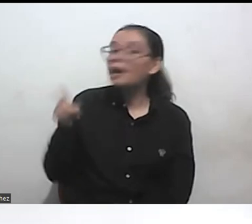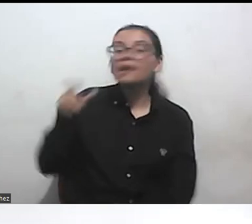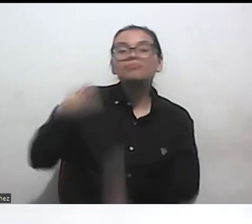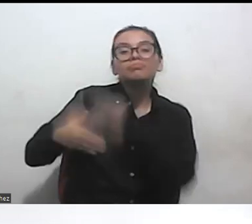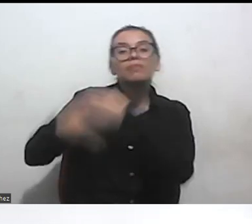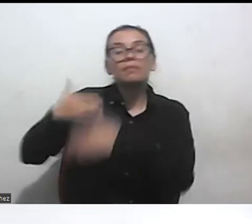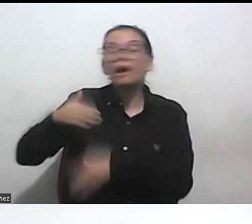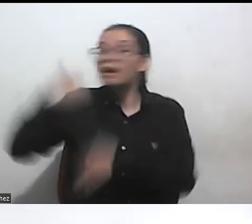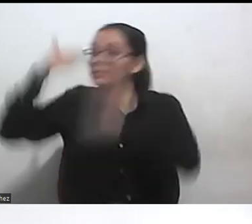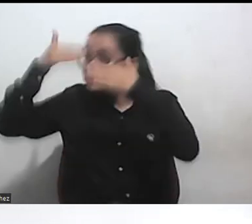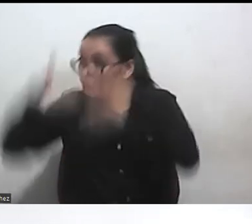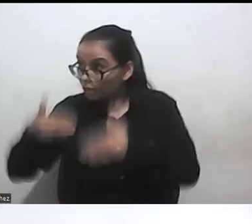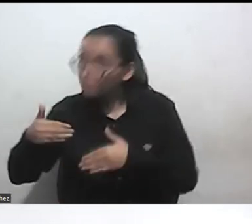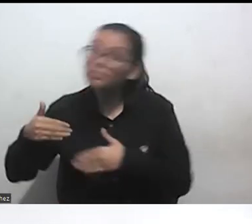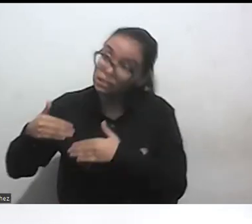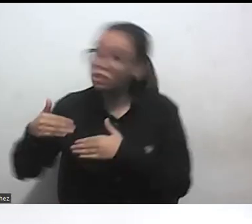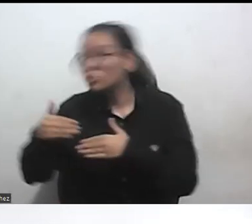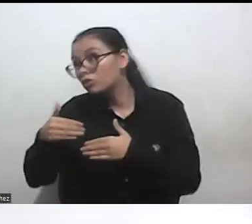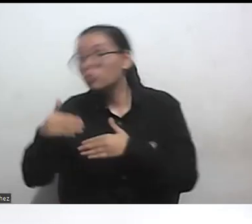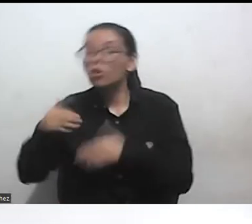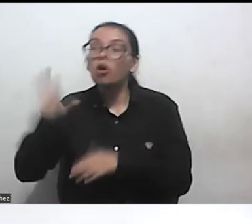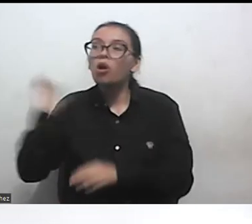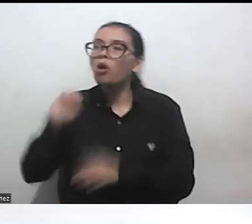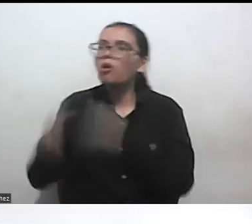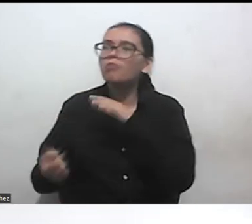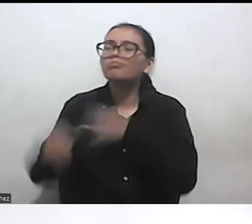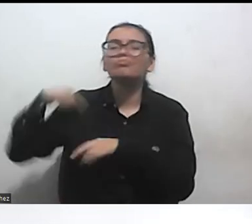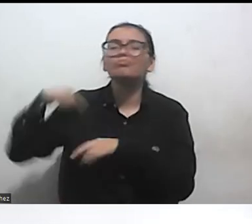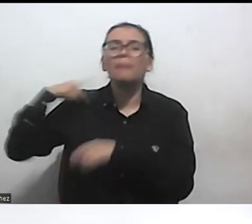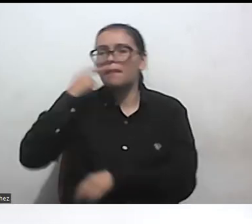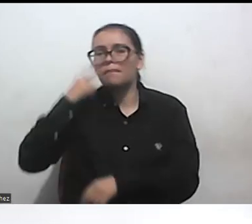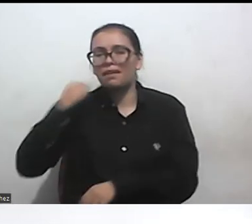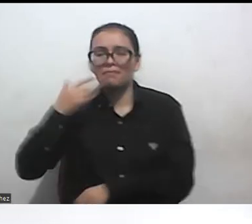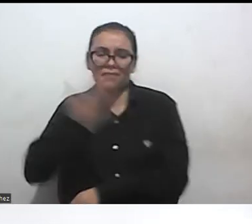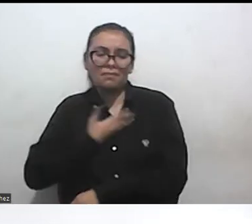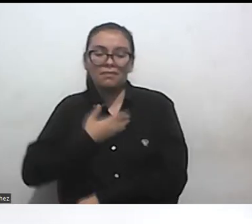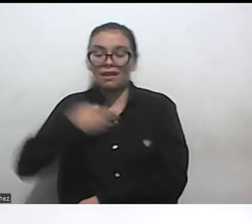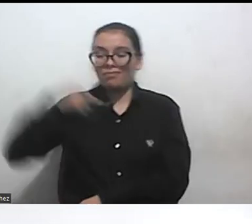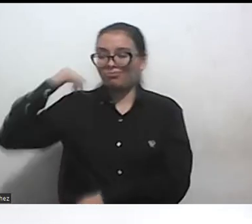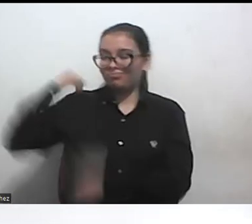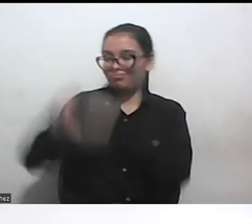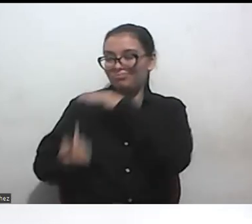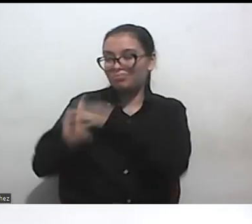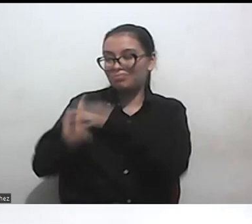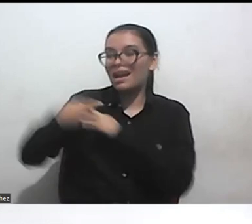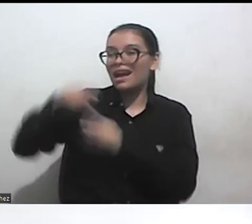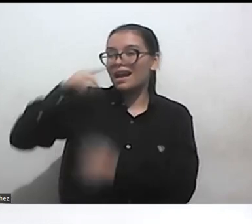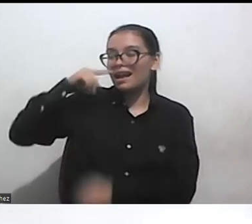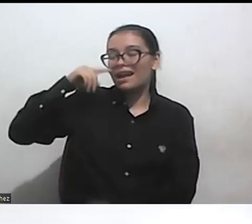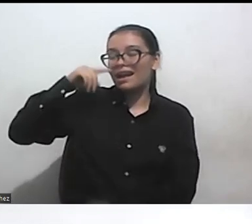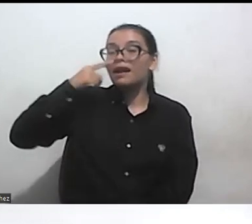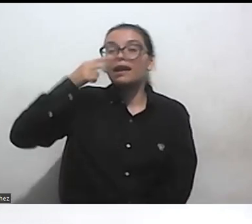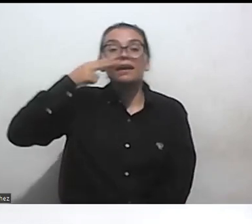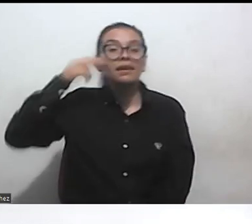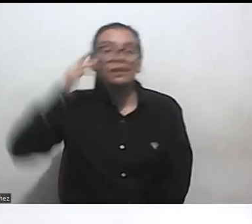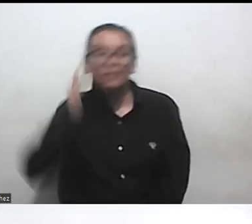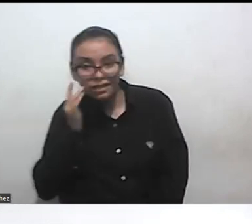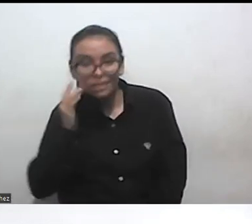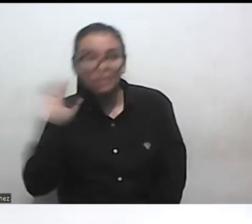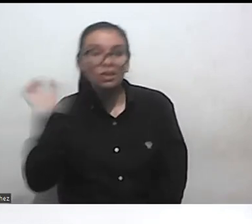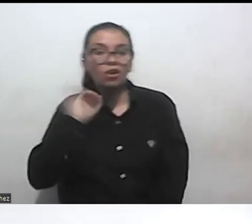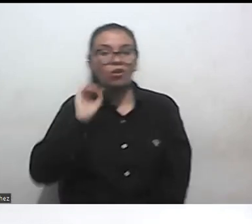de origen indígena de origen amazónico de origen migrante venezolano haitiano